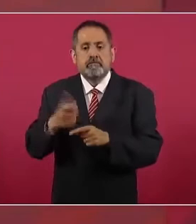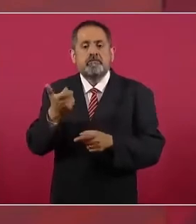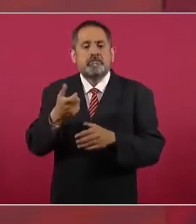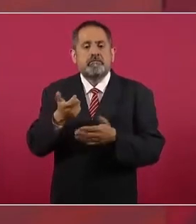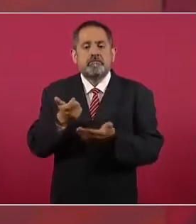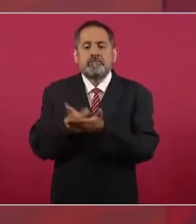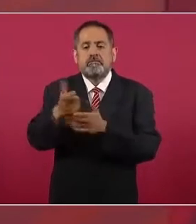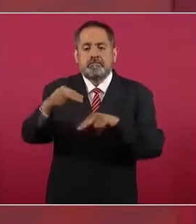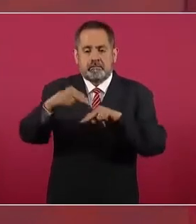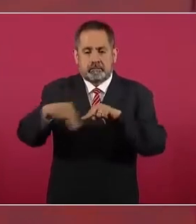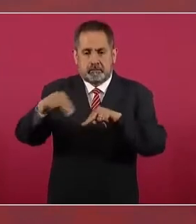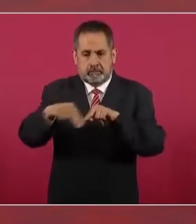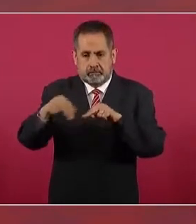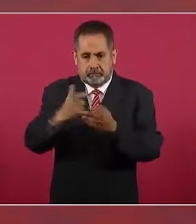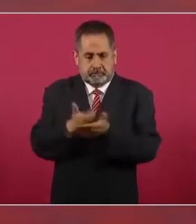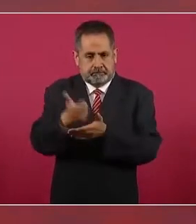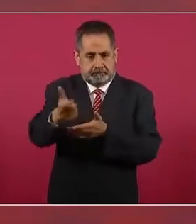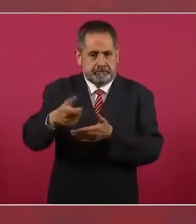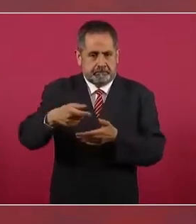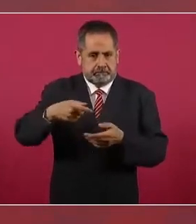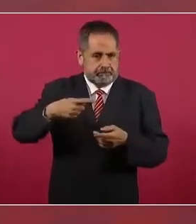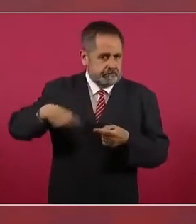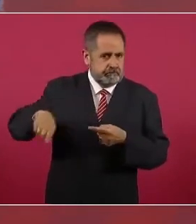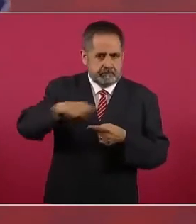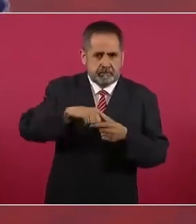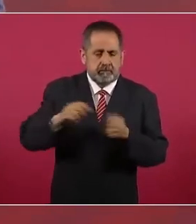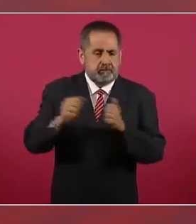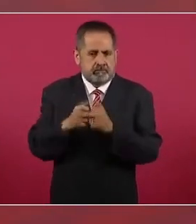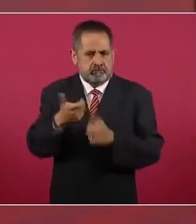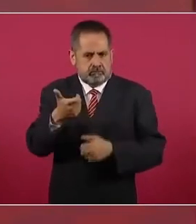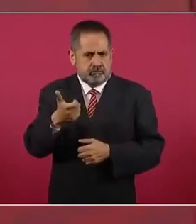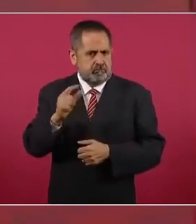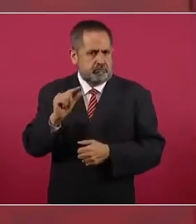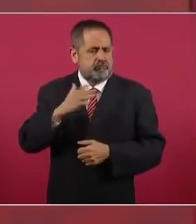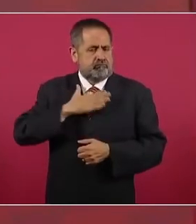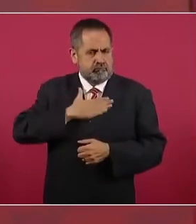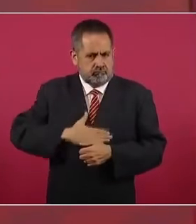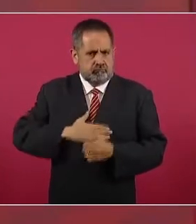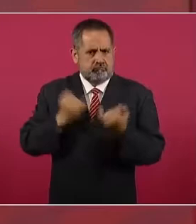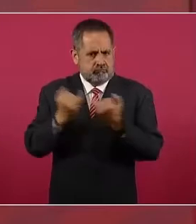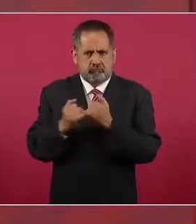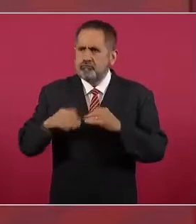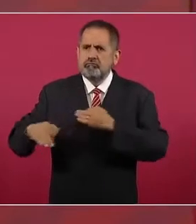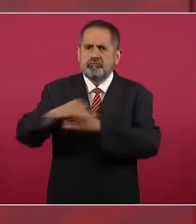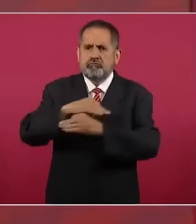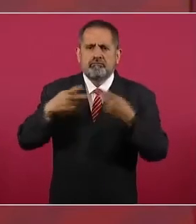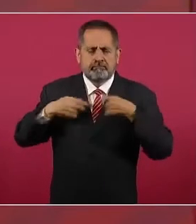va a ser justo para todo el pueblo